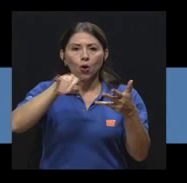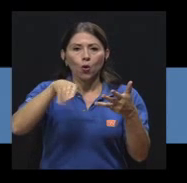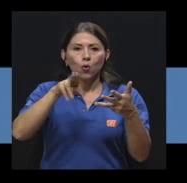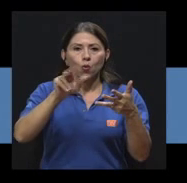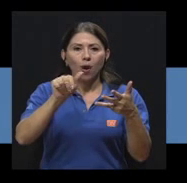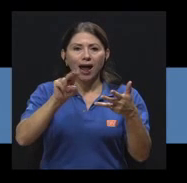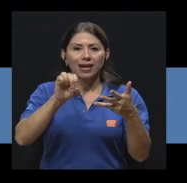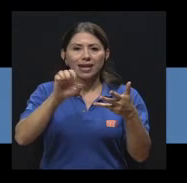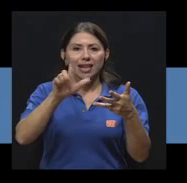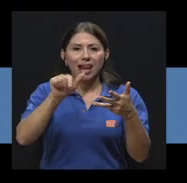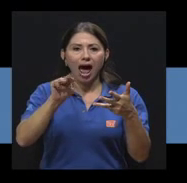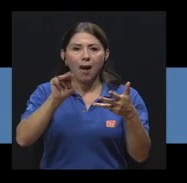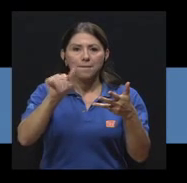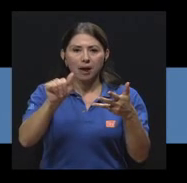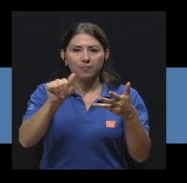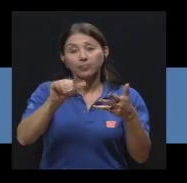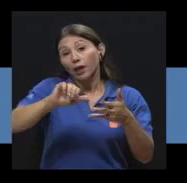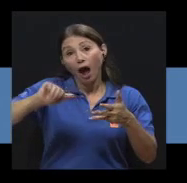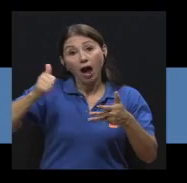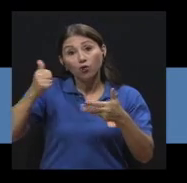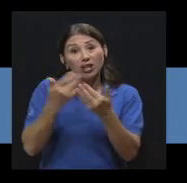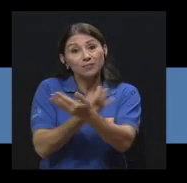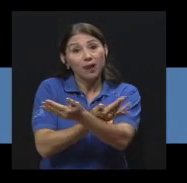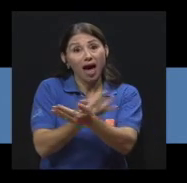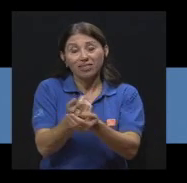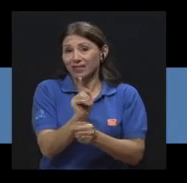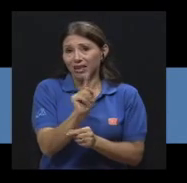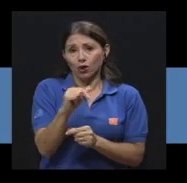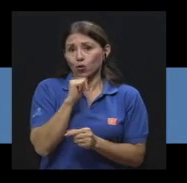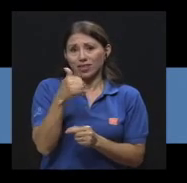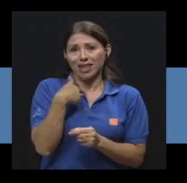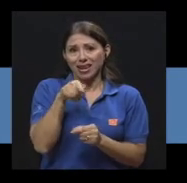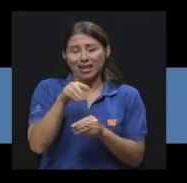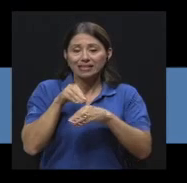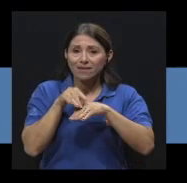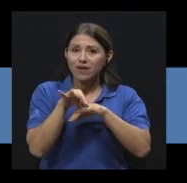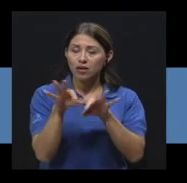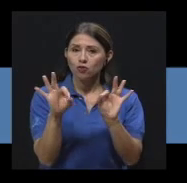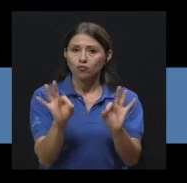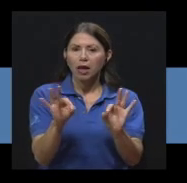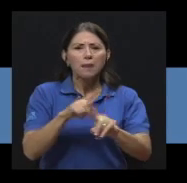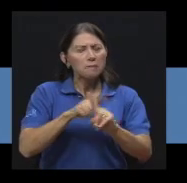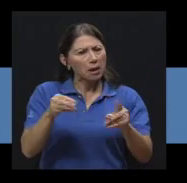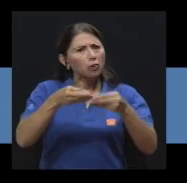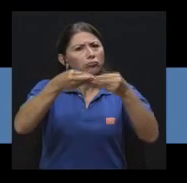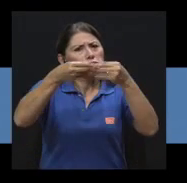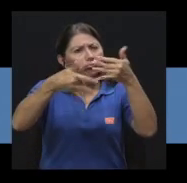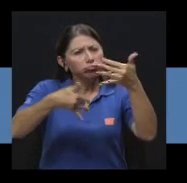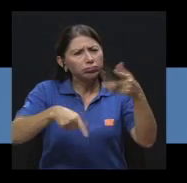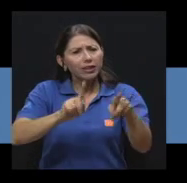hay algunas plantas que no tienen este efecto, que también se ha visto, pero una amplia gama de plantas